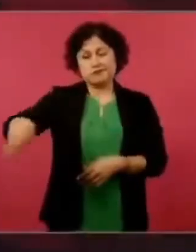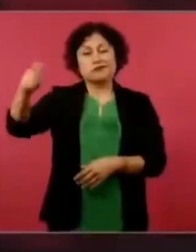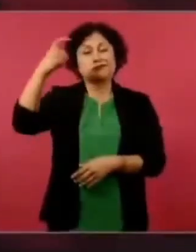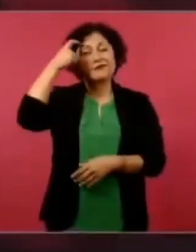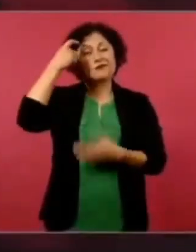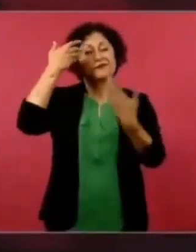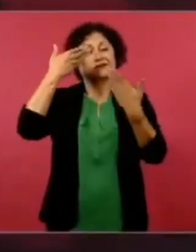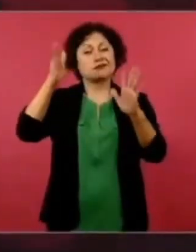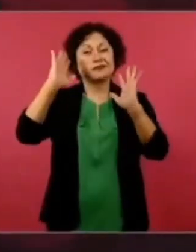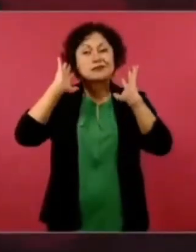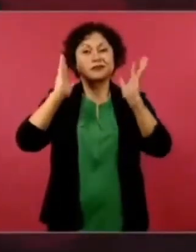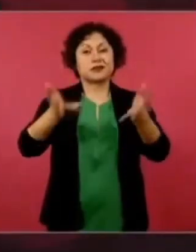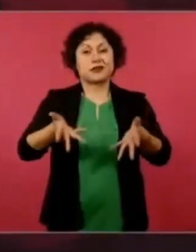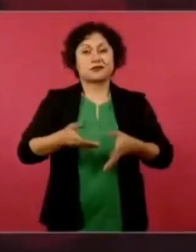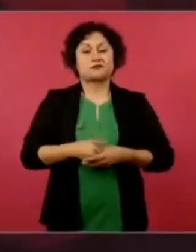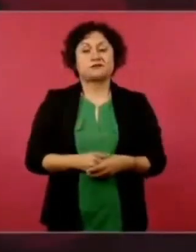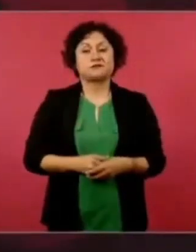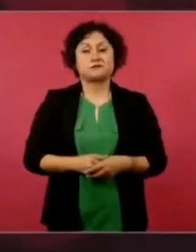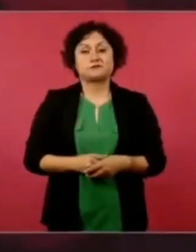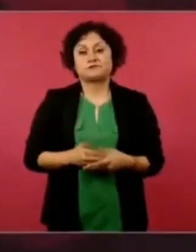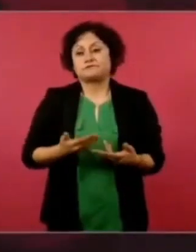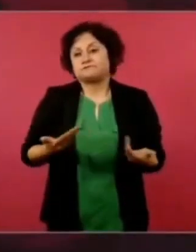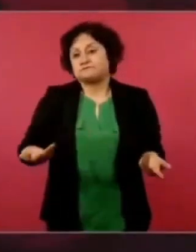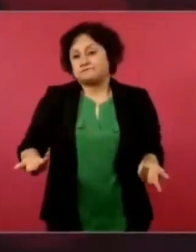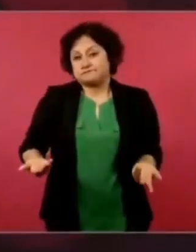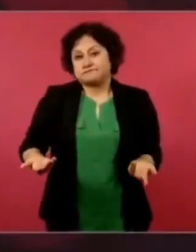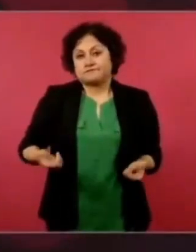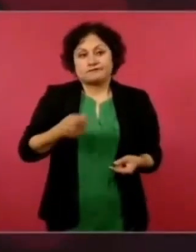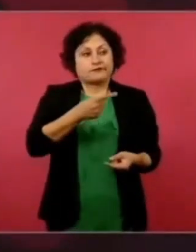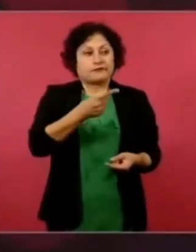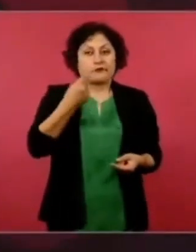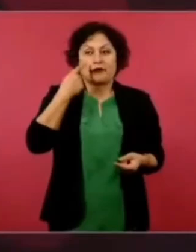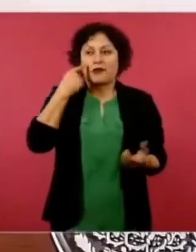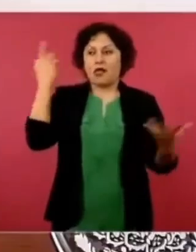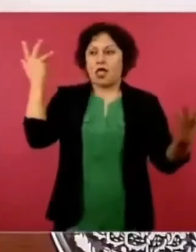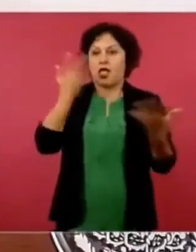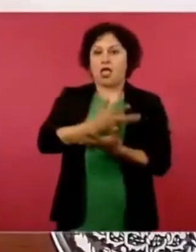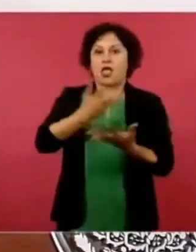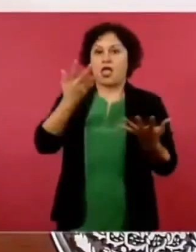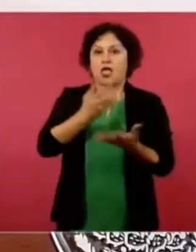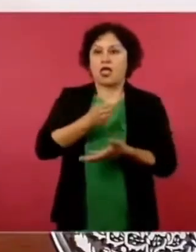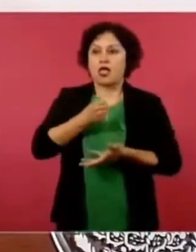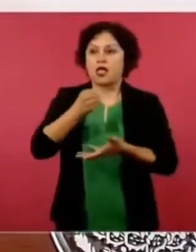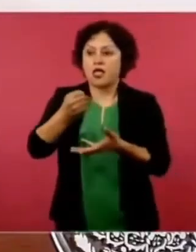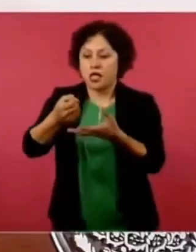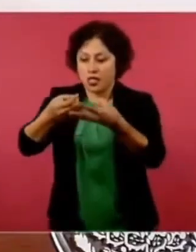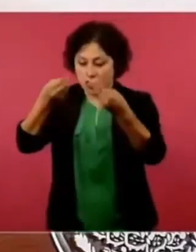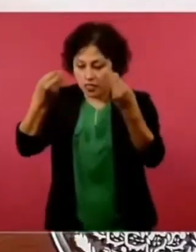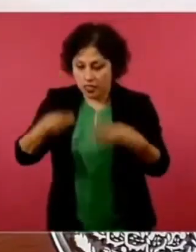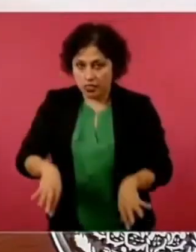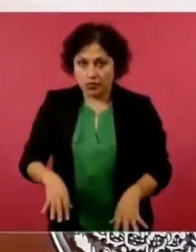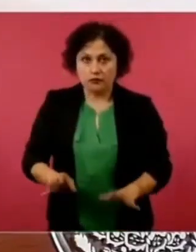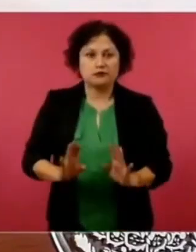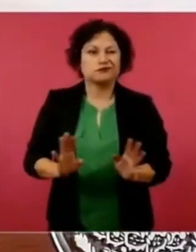pues todo eso se va a ir terminando, pero es un buen debate,